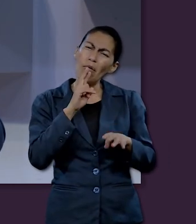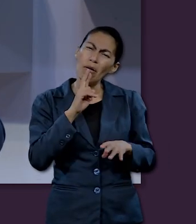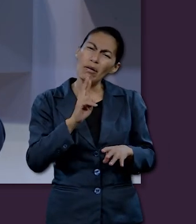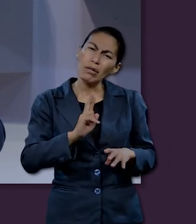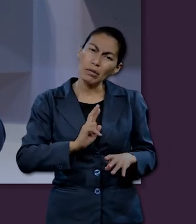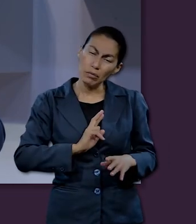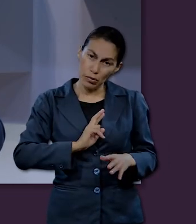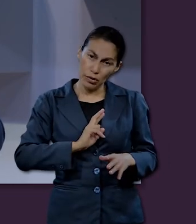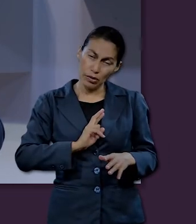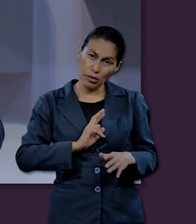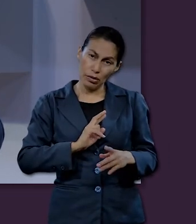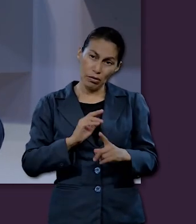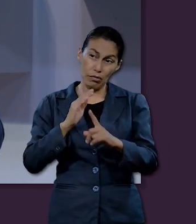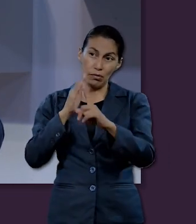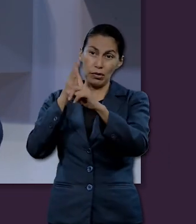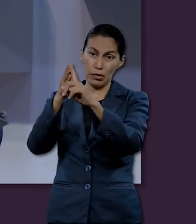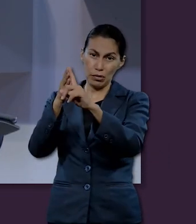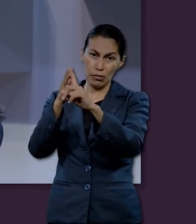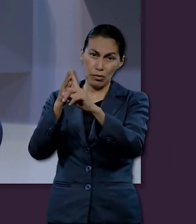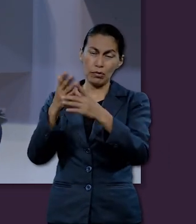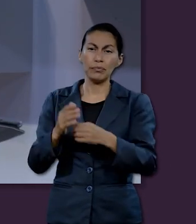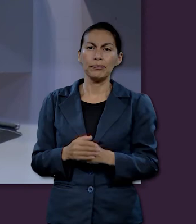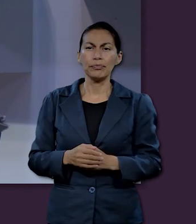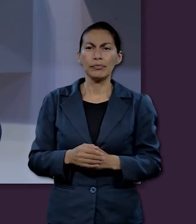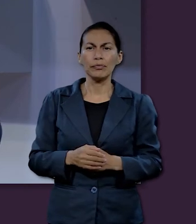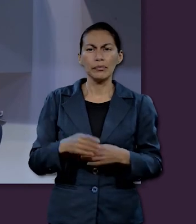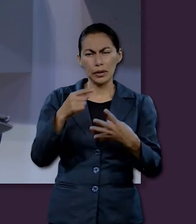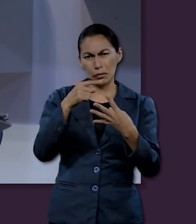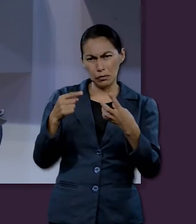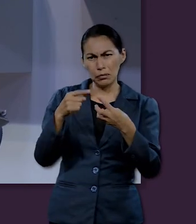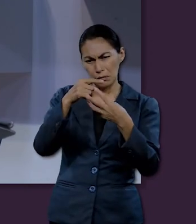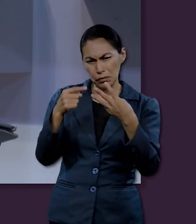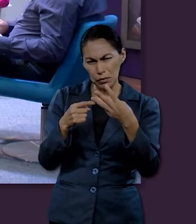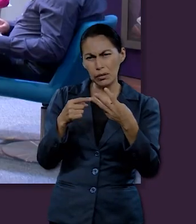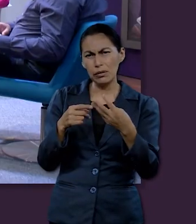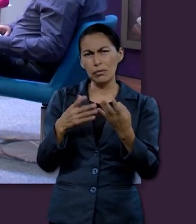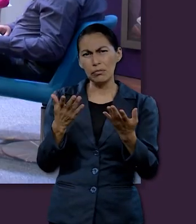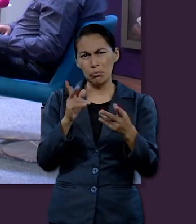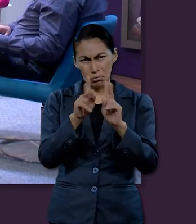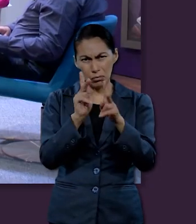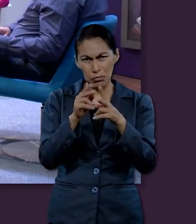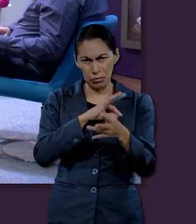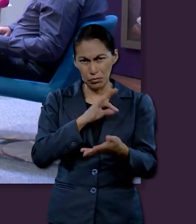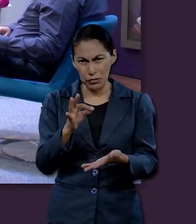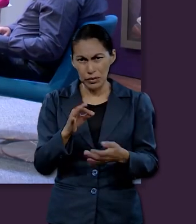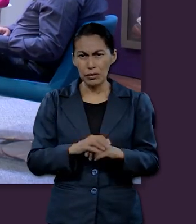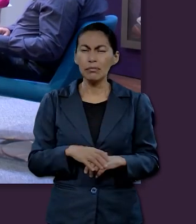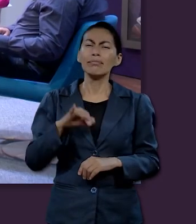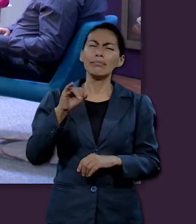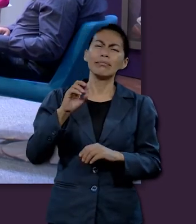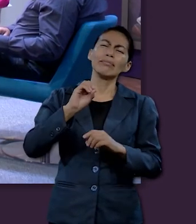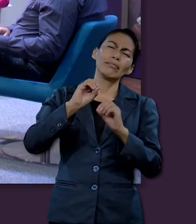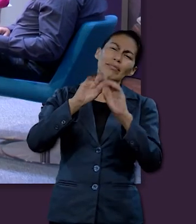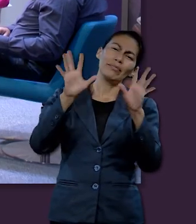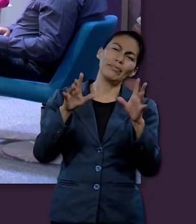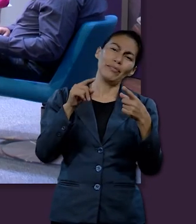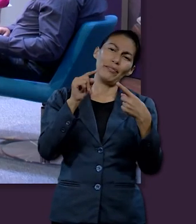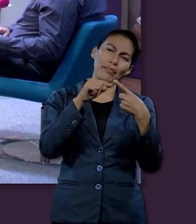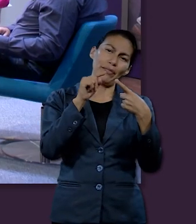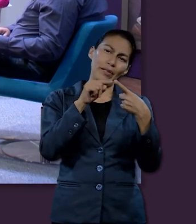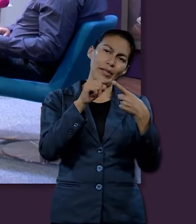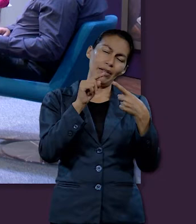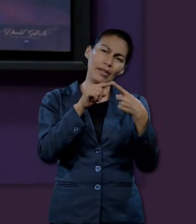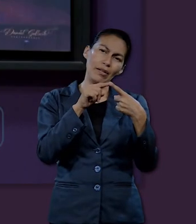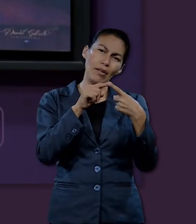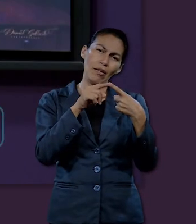como un objetivo. ¿Podemos comentar cada uno de estos? Claro, creo que para empezar es saber cuál es la fuente de